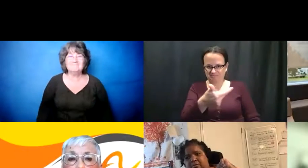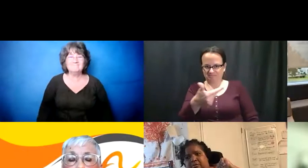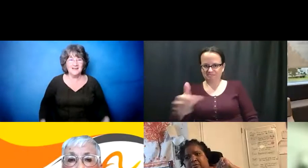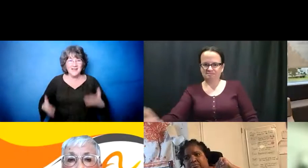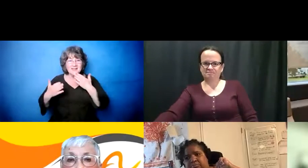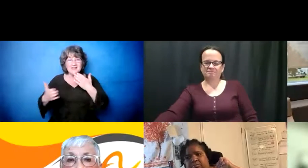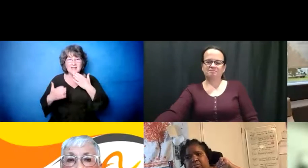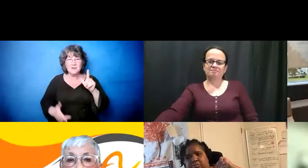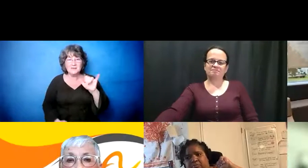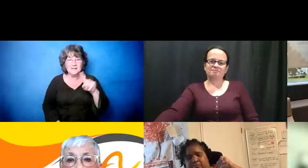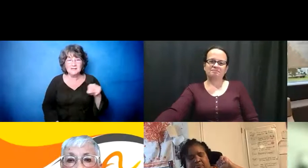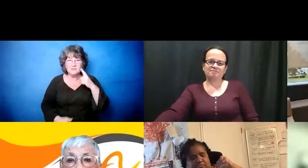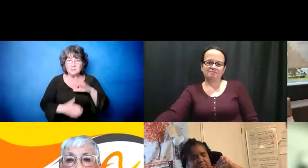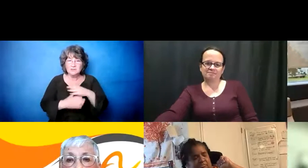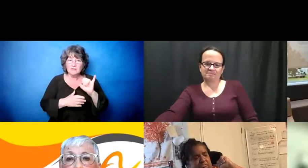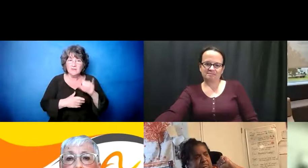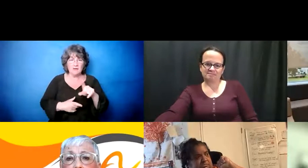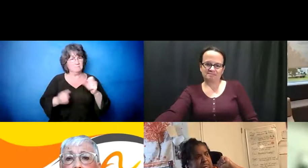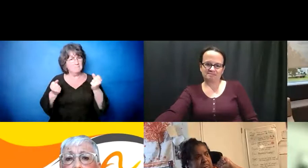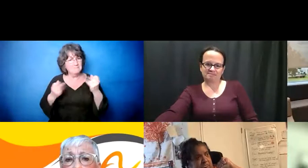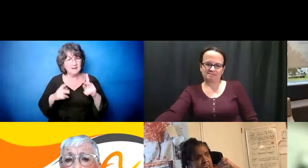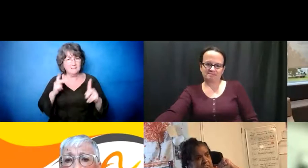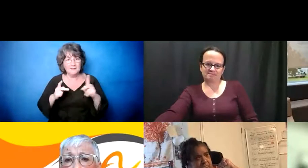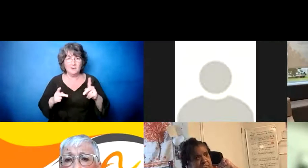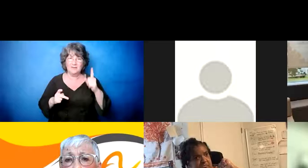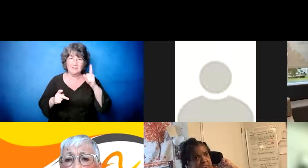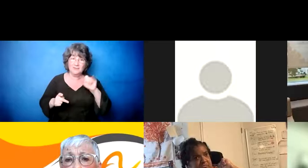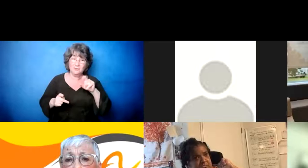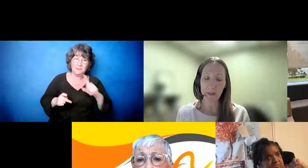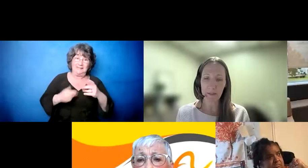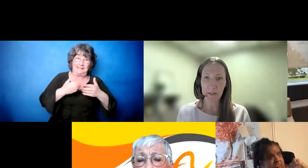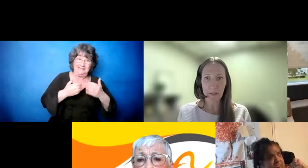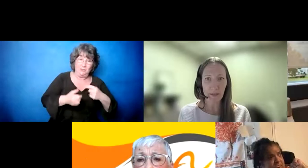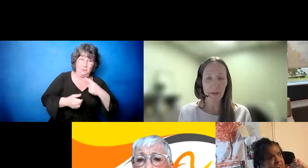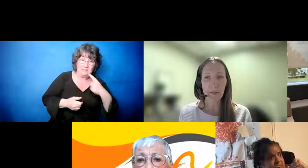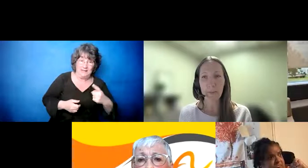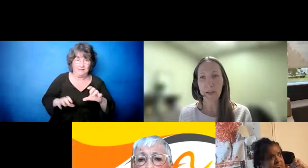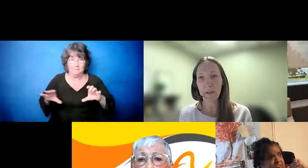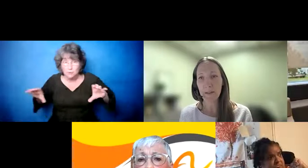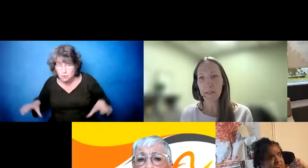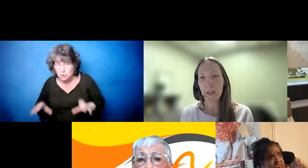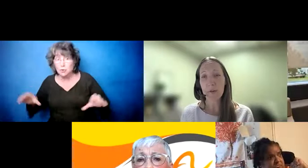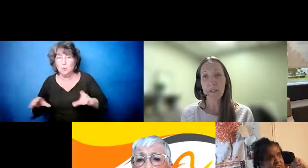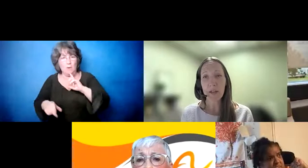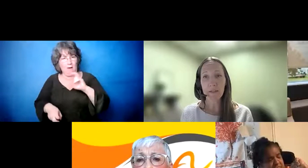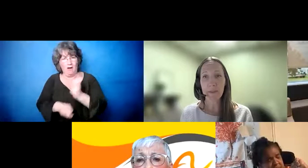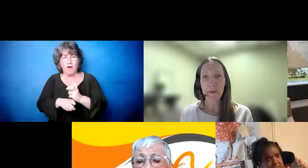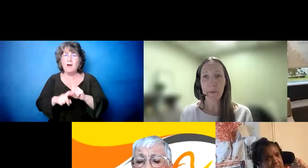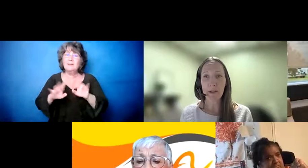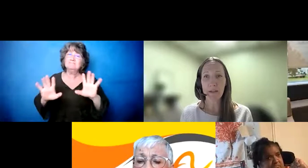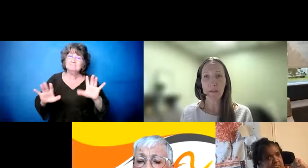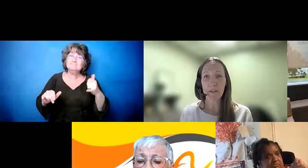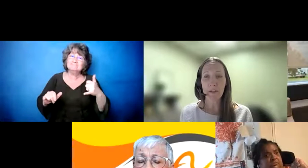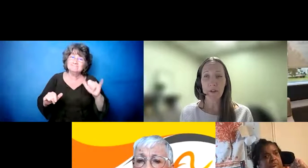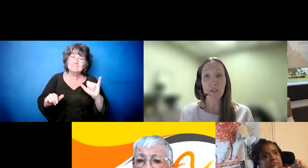eso con nosotros. Muchos de nosotros, eh, encontramos que eso es mucho más fácil que hacer. Pero, eh, en los, otros